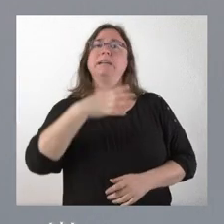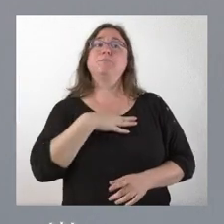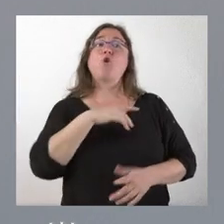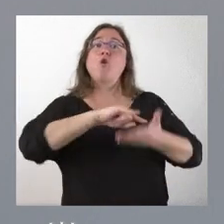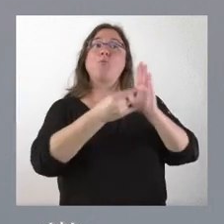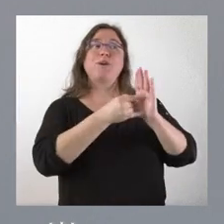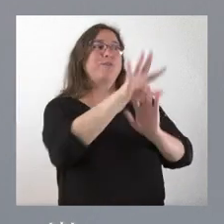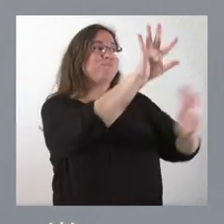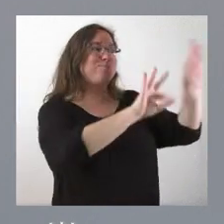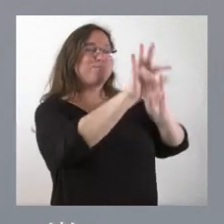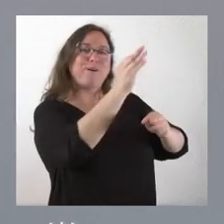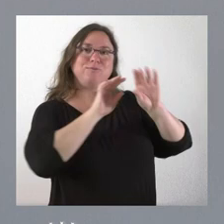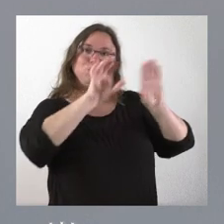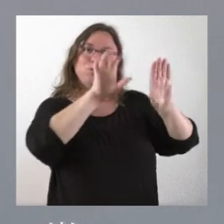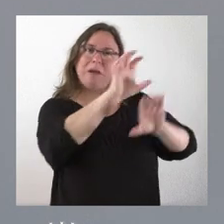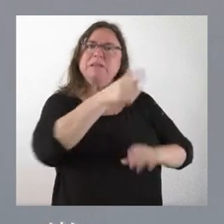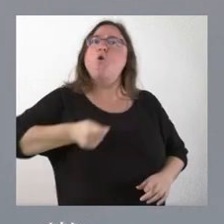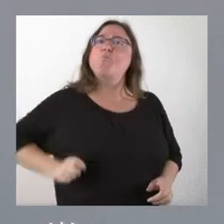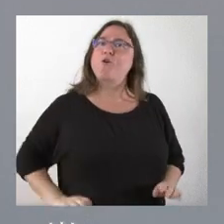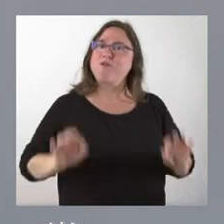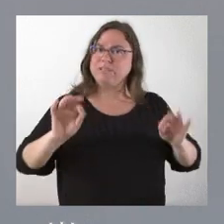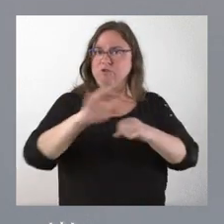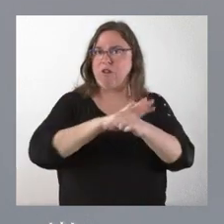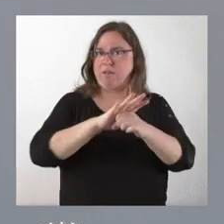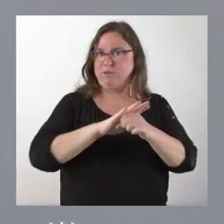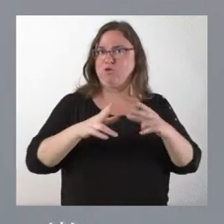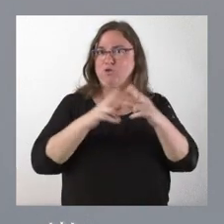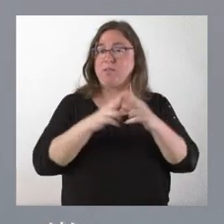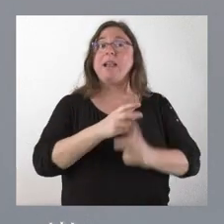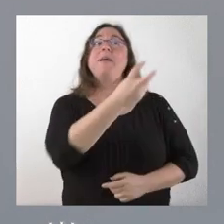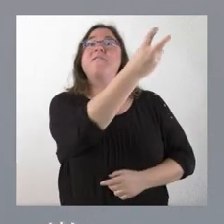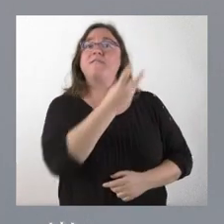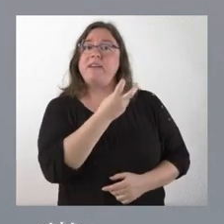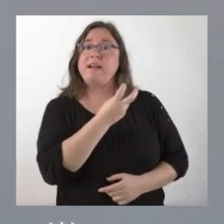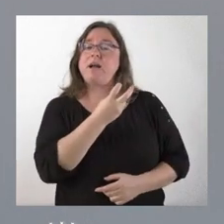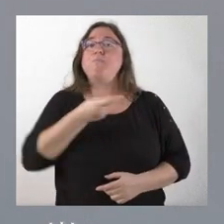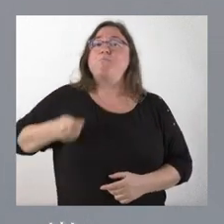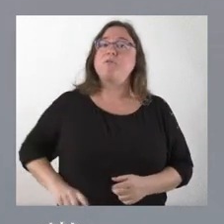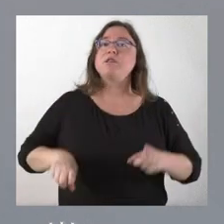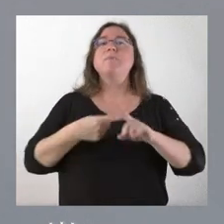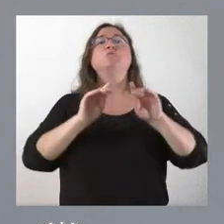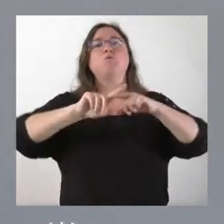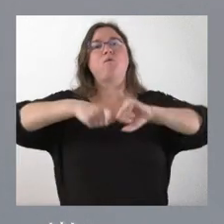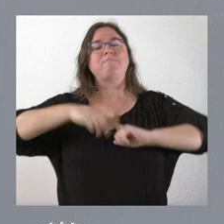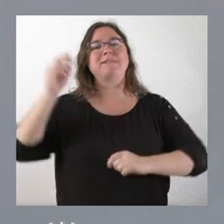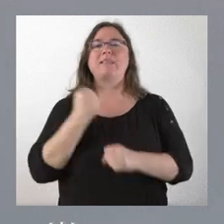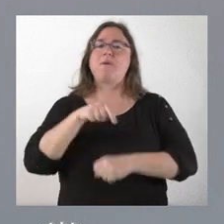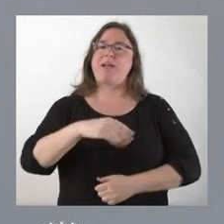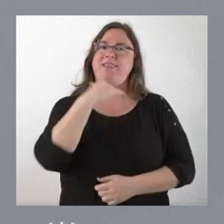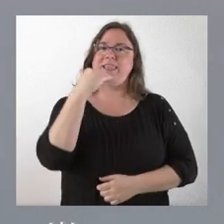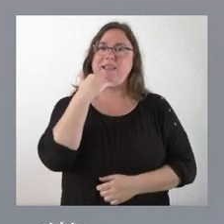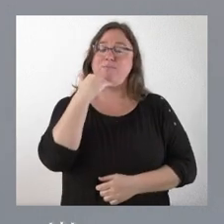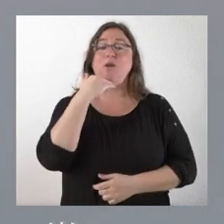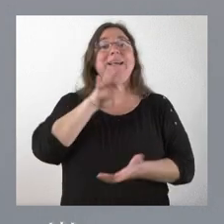en origen de estas personas que son profesionales en este ámbito, que vengan ellos y sus familias a trabajar a Zamora, con lo cual damos servicio en